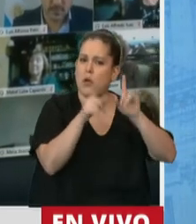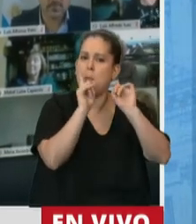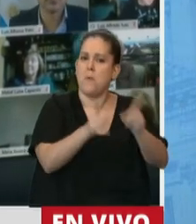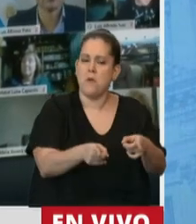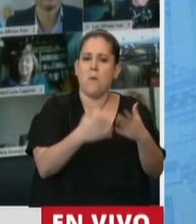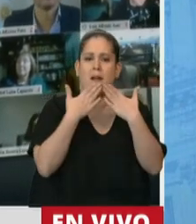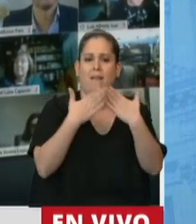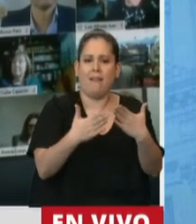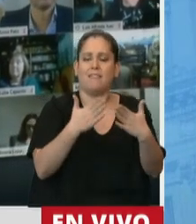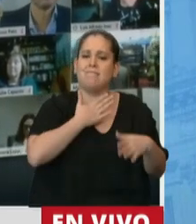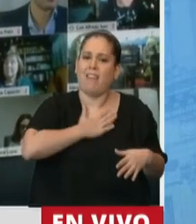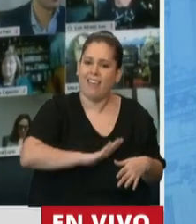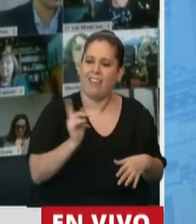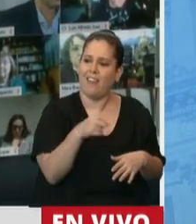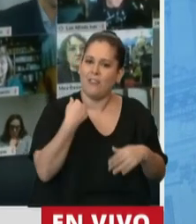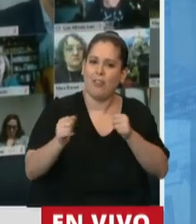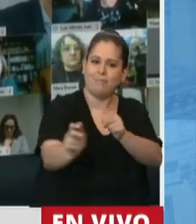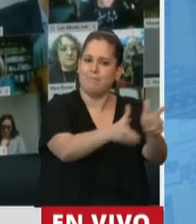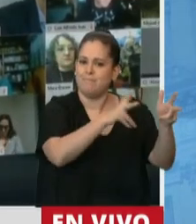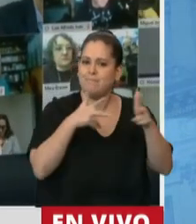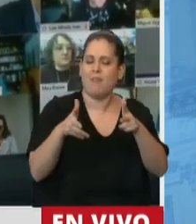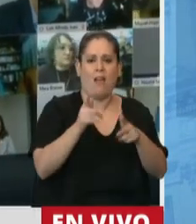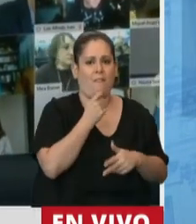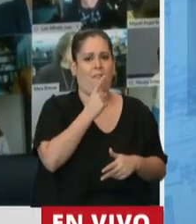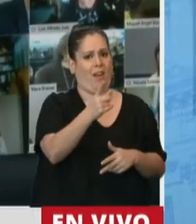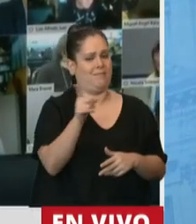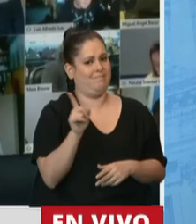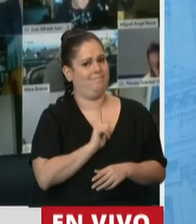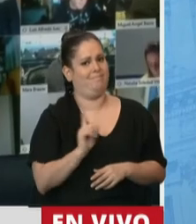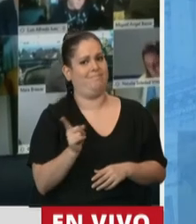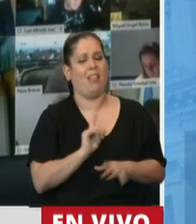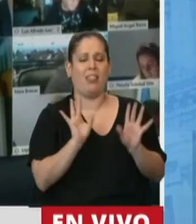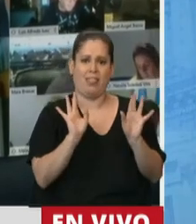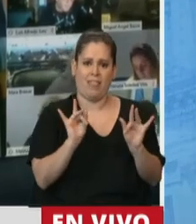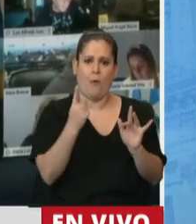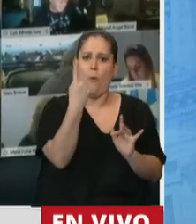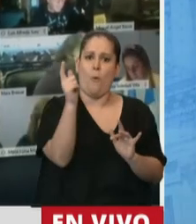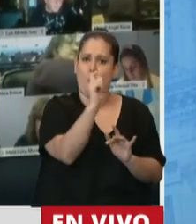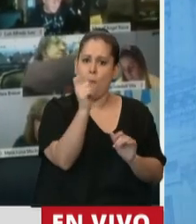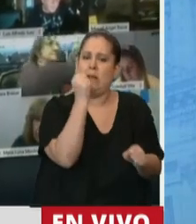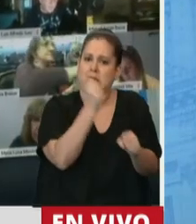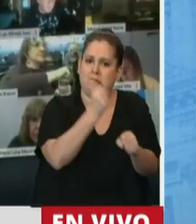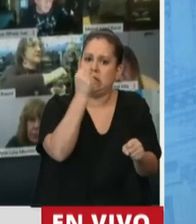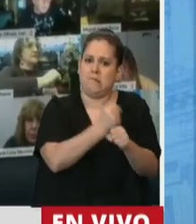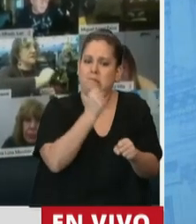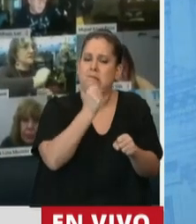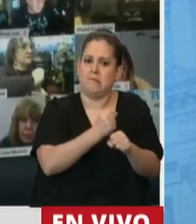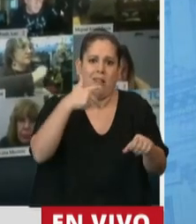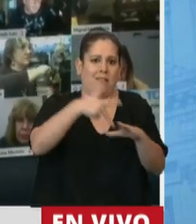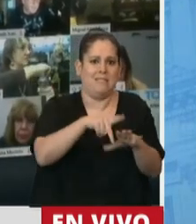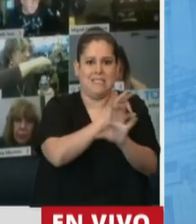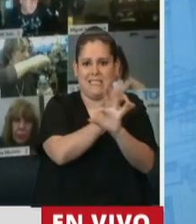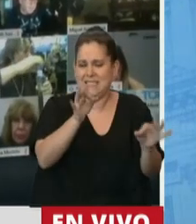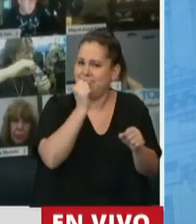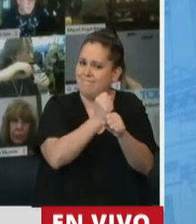armonía por suerte pero que no fue fácil llevarla adelante a lo largo de un mes de trabajo sin descanso y para